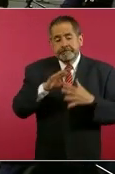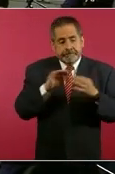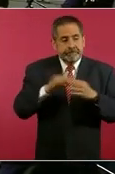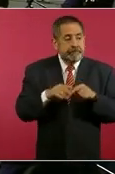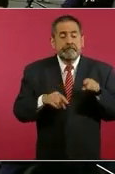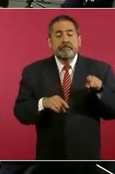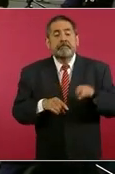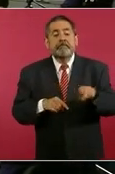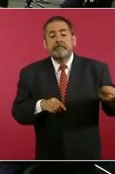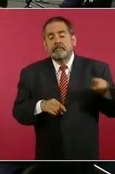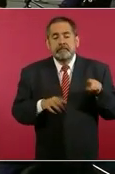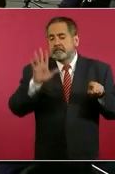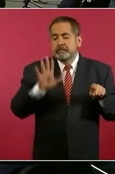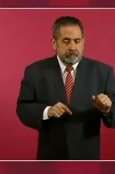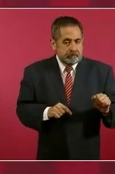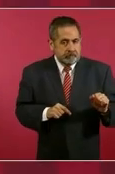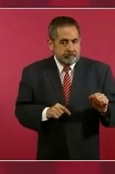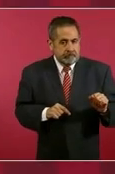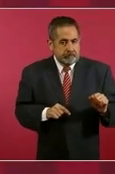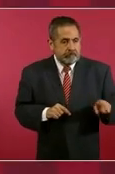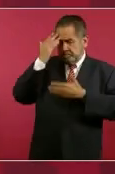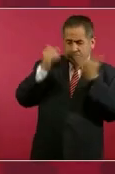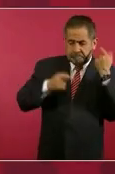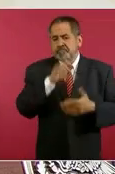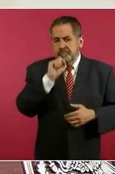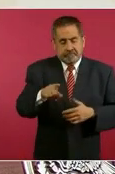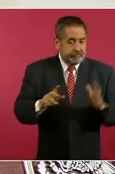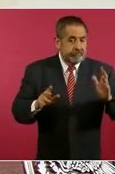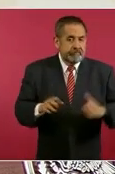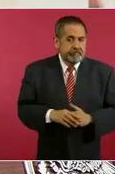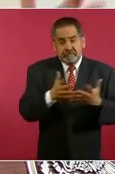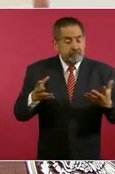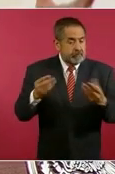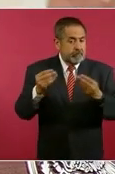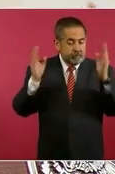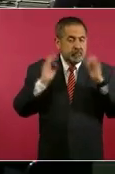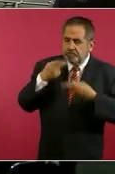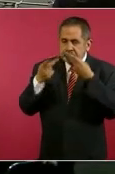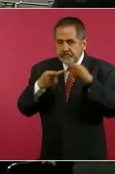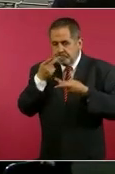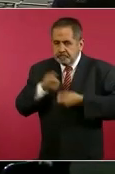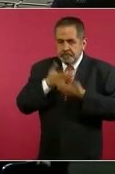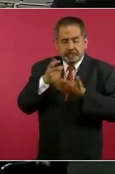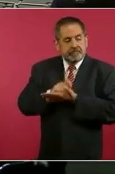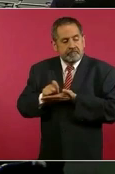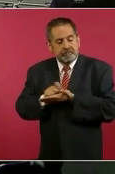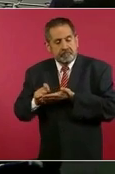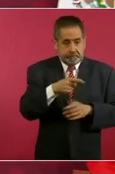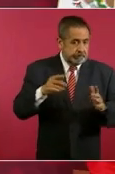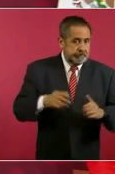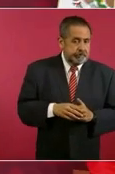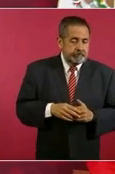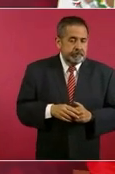contra de los que presuntamente participan en ocultar la verdad. Entonces, es un proceso. Van a declarar, en el caso del señor